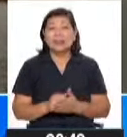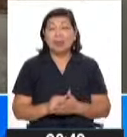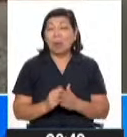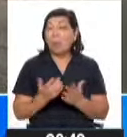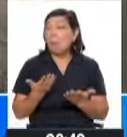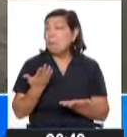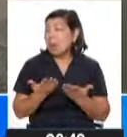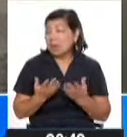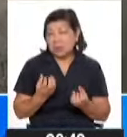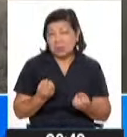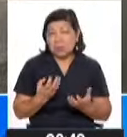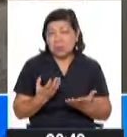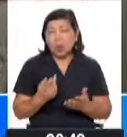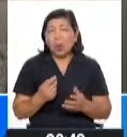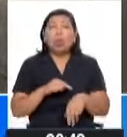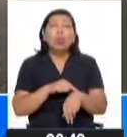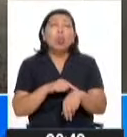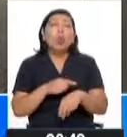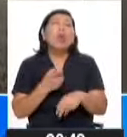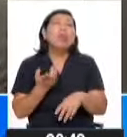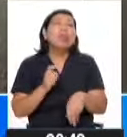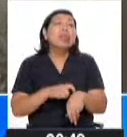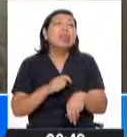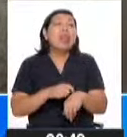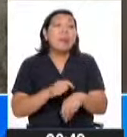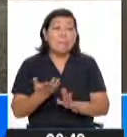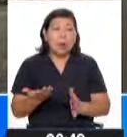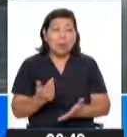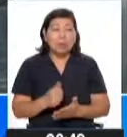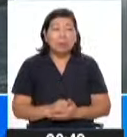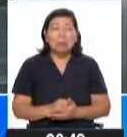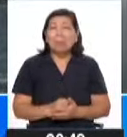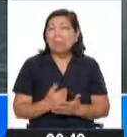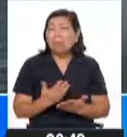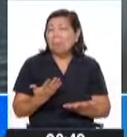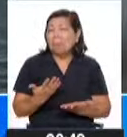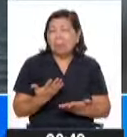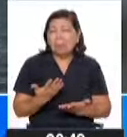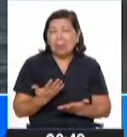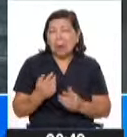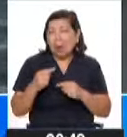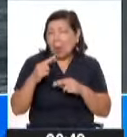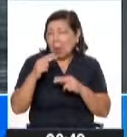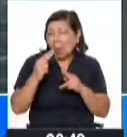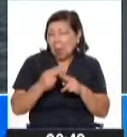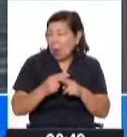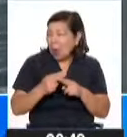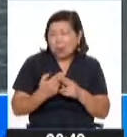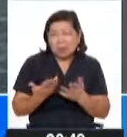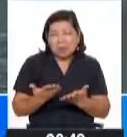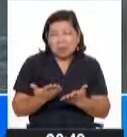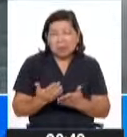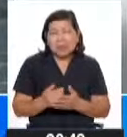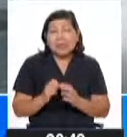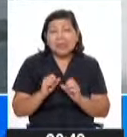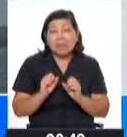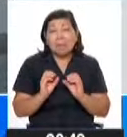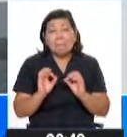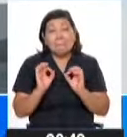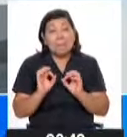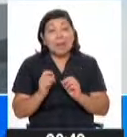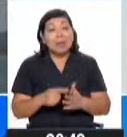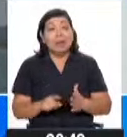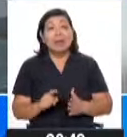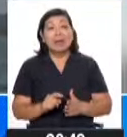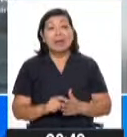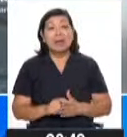en promedio, ¿cuánto es? ¿Cuánto dura este fenómeno? Sus tiempos de vida son muy cortos realmente. Sí serían peligrosos, por